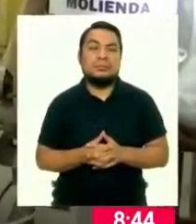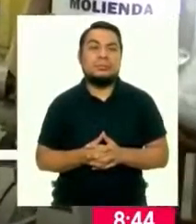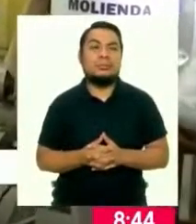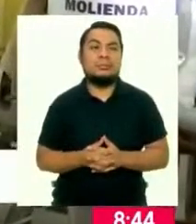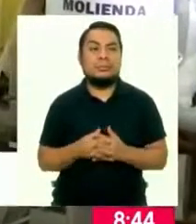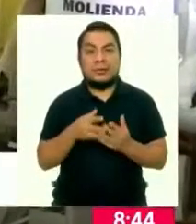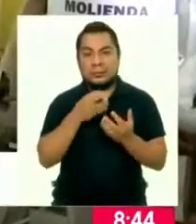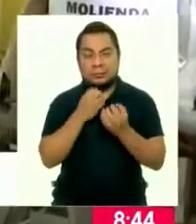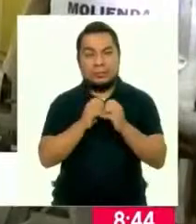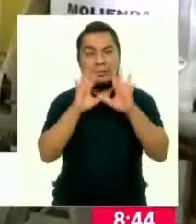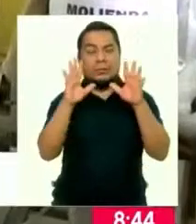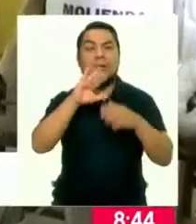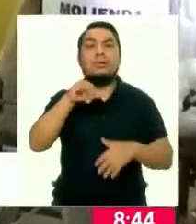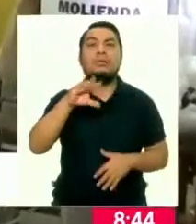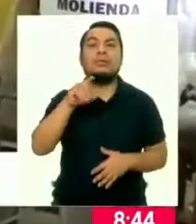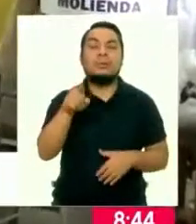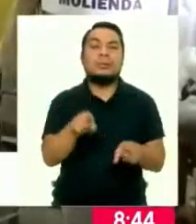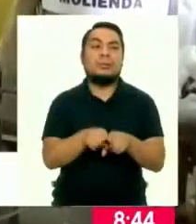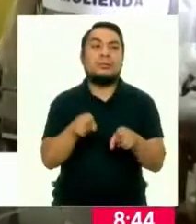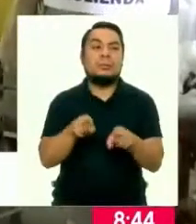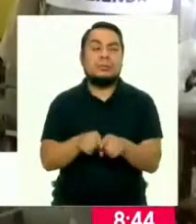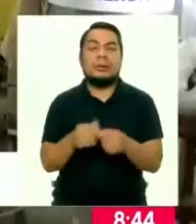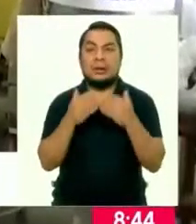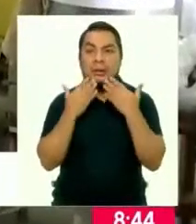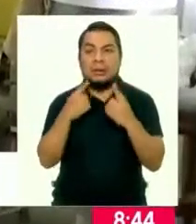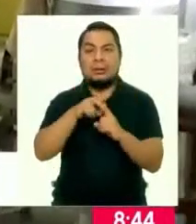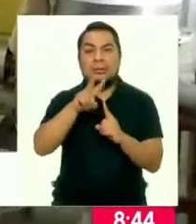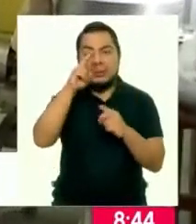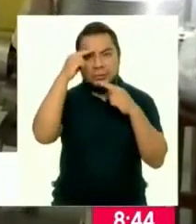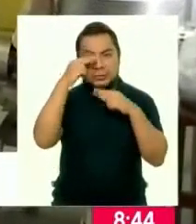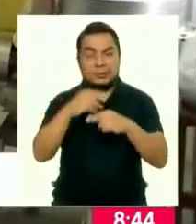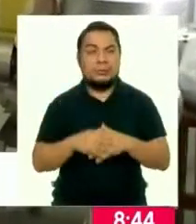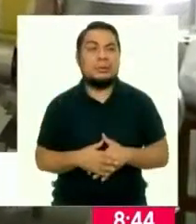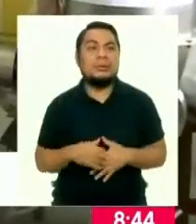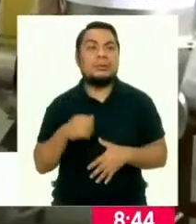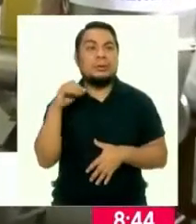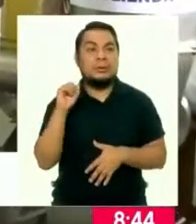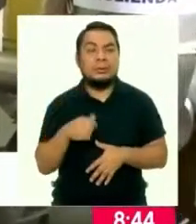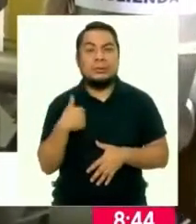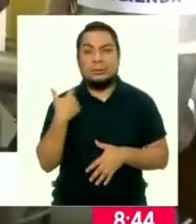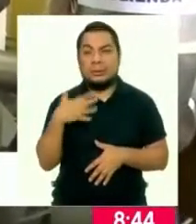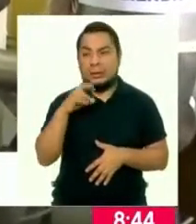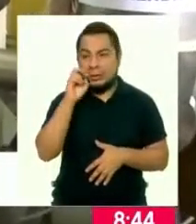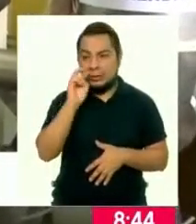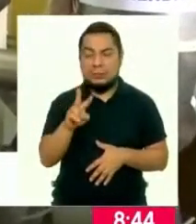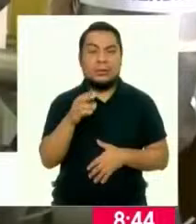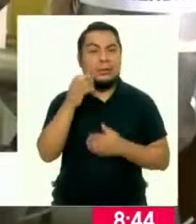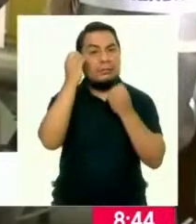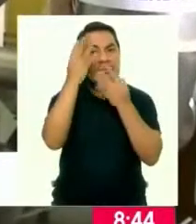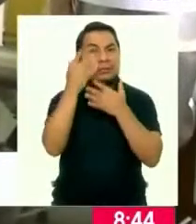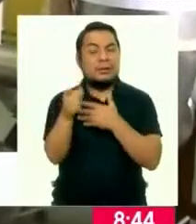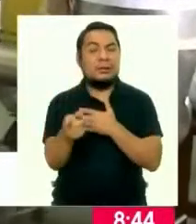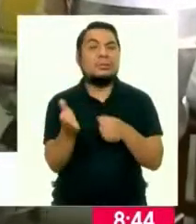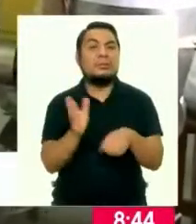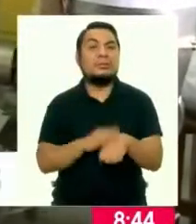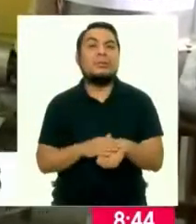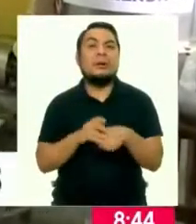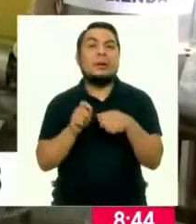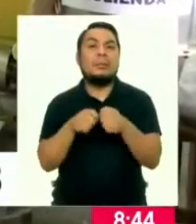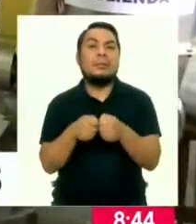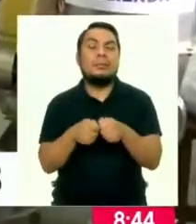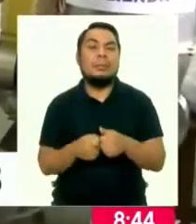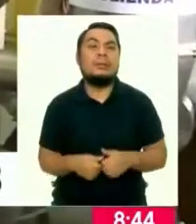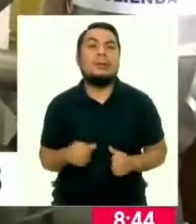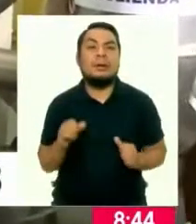Buenos días, Julio, y también a los televidentes de TV Perú Noticias. Así es, como ya hemos visto el informe acerca del plástico,